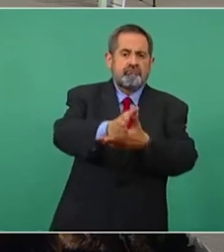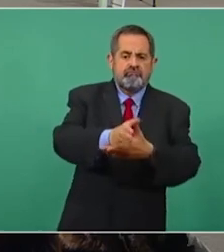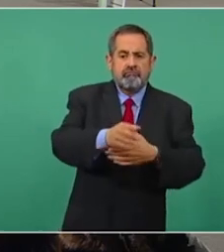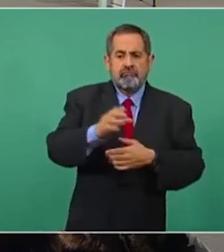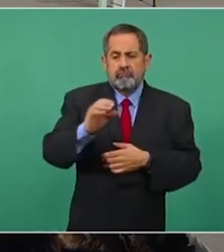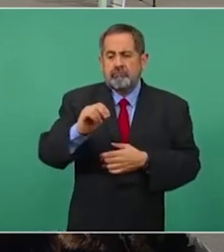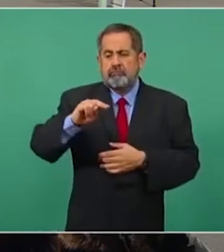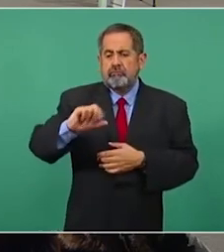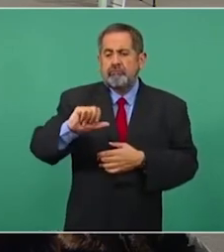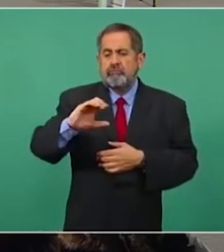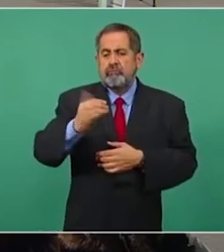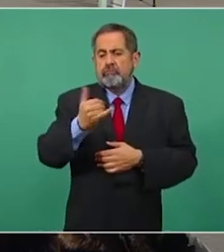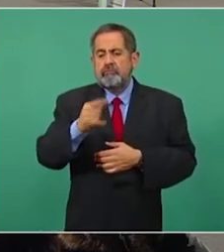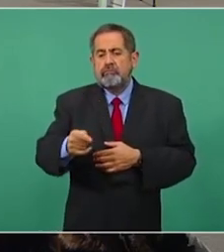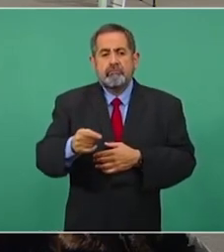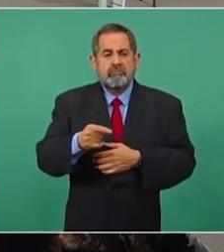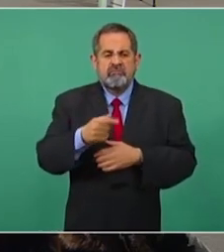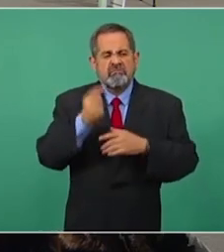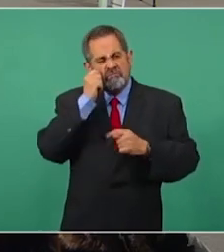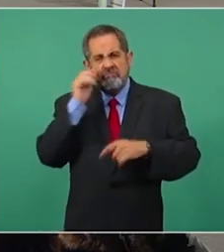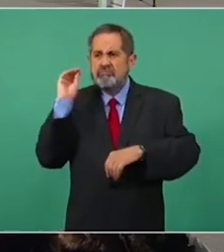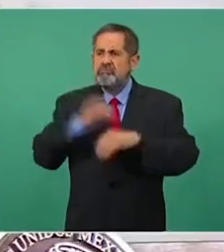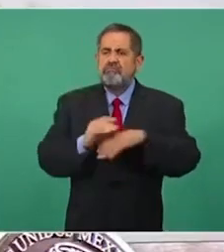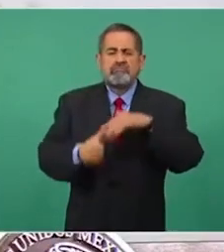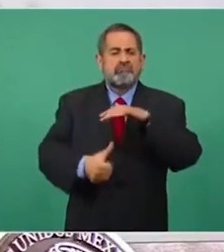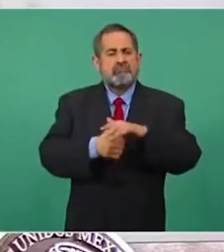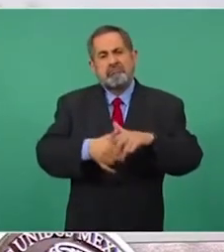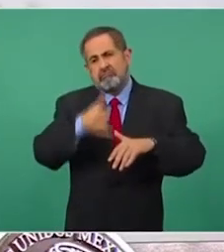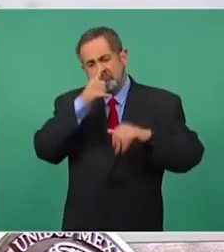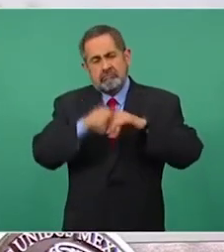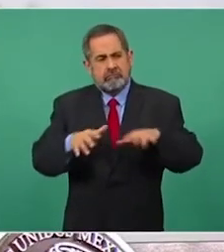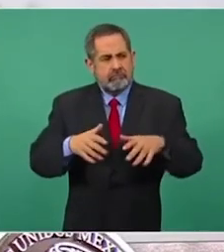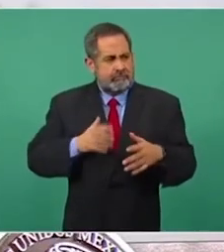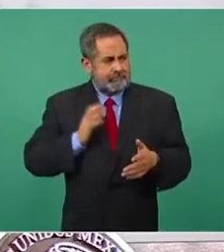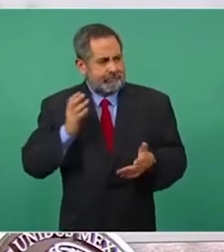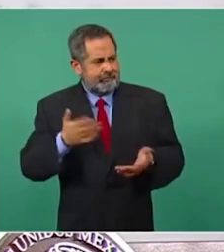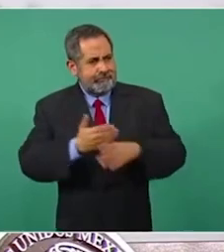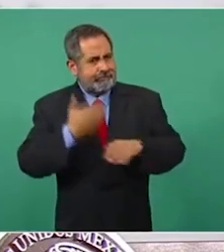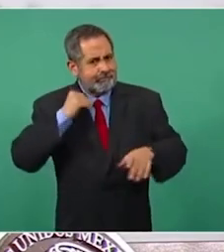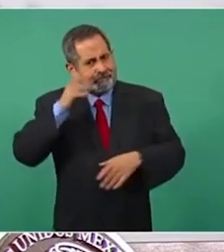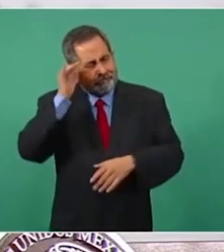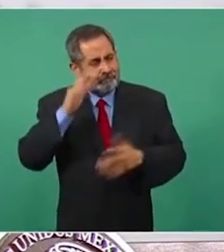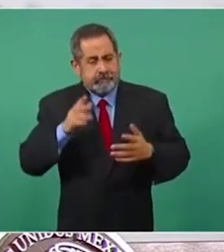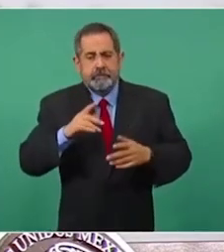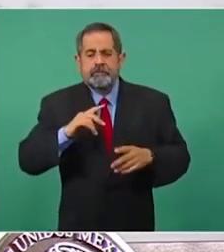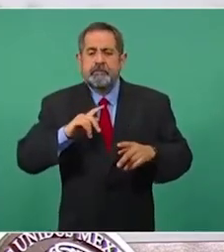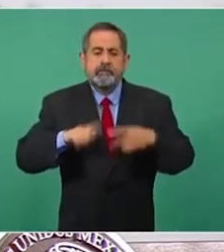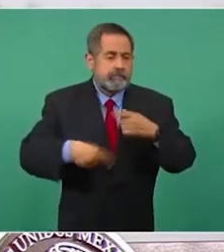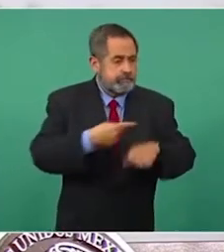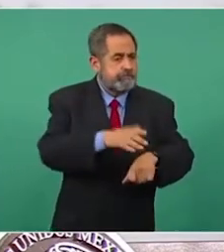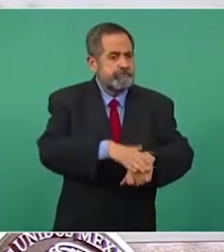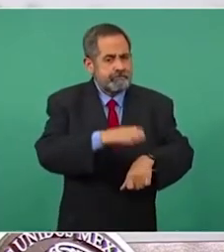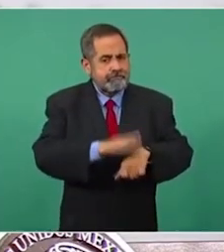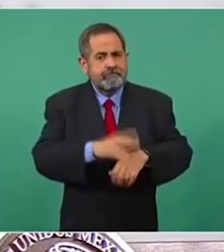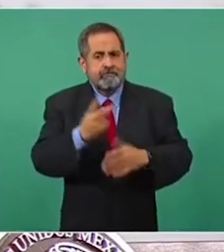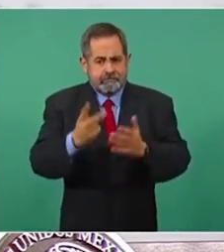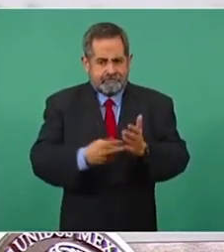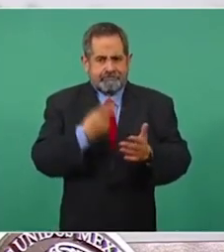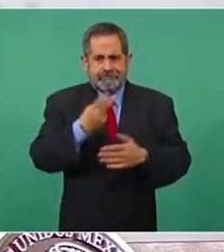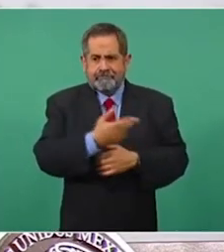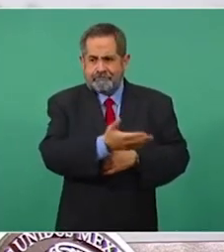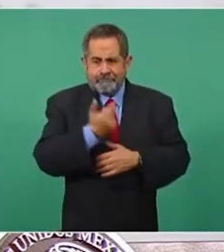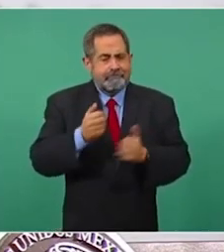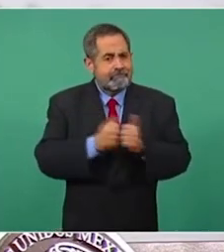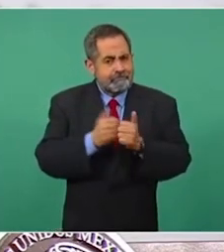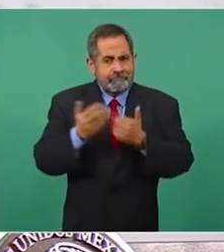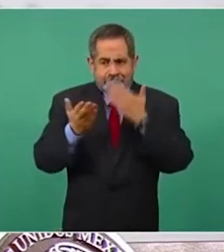mesa en la vía pública. El sábado 15 la directora general del Conacyt volvió a hacer un tercer llamado al diálogo con